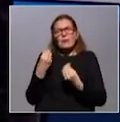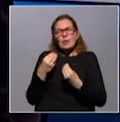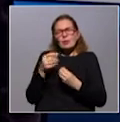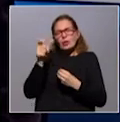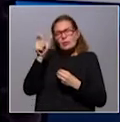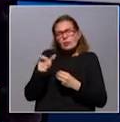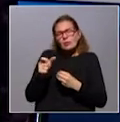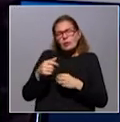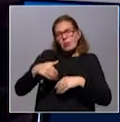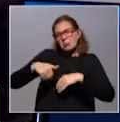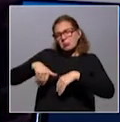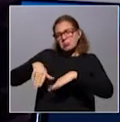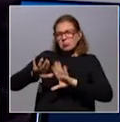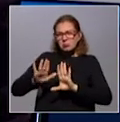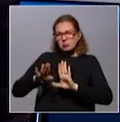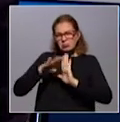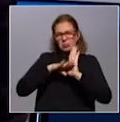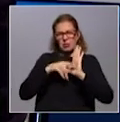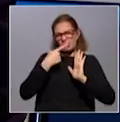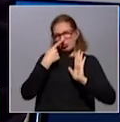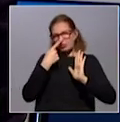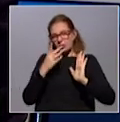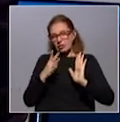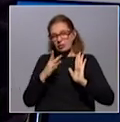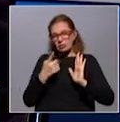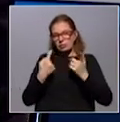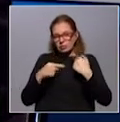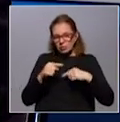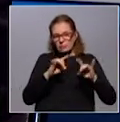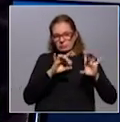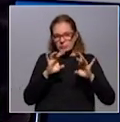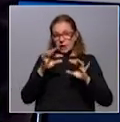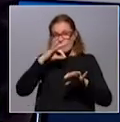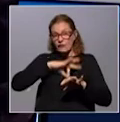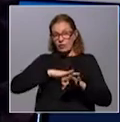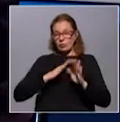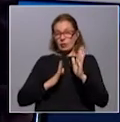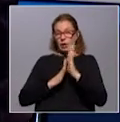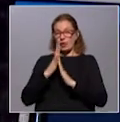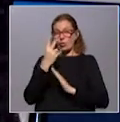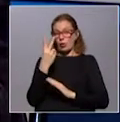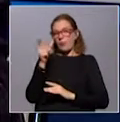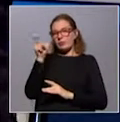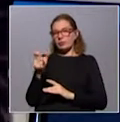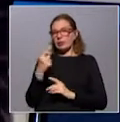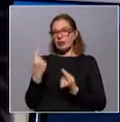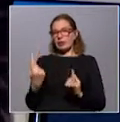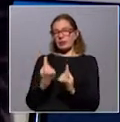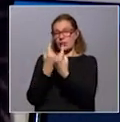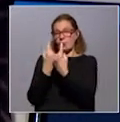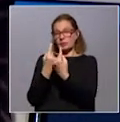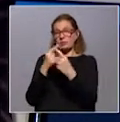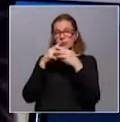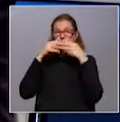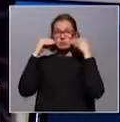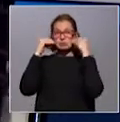con las recomendaciones? Entonces, obviamente, la capacidad de transmisión del virus es alta, porque dos personas que se encuentran no están con la